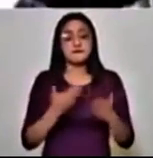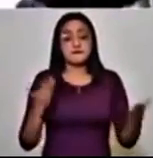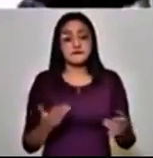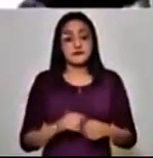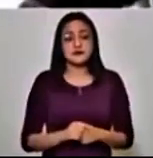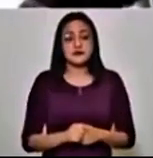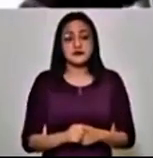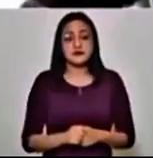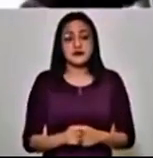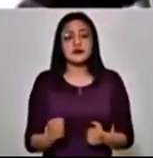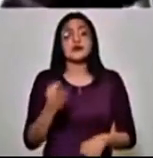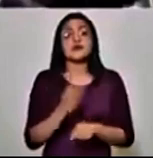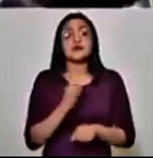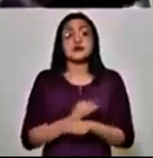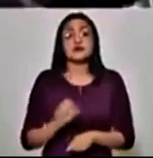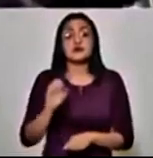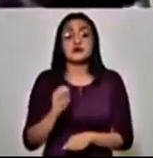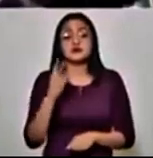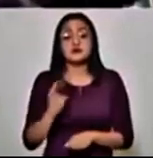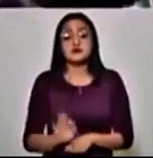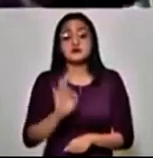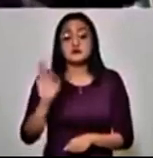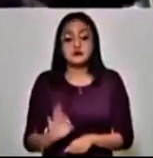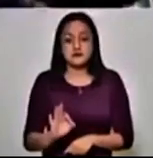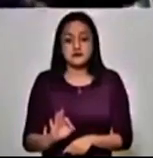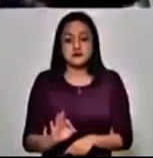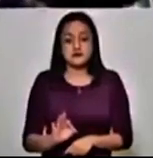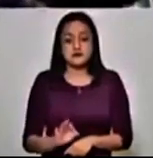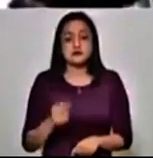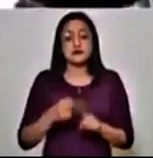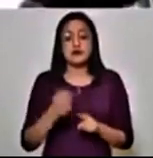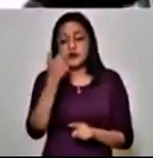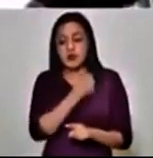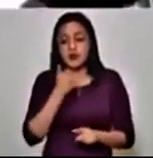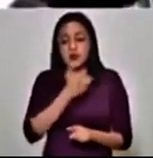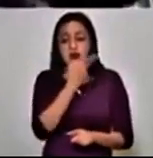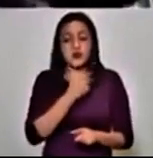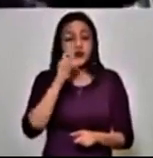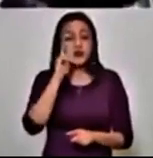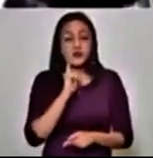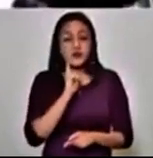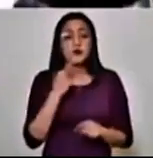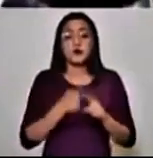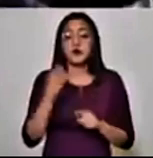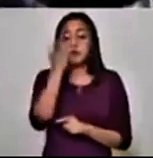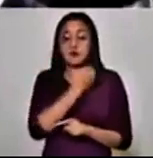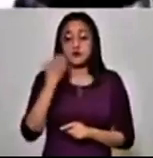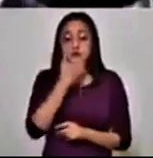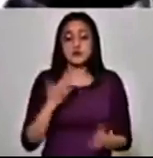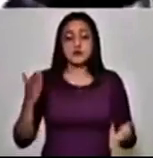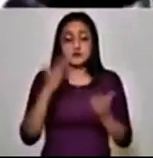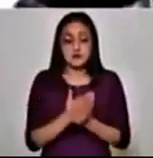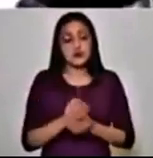presencialmente el 63% de alumnas y alumnos a las escuelas,